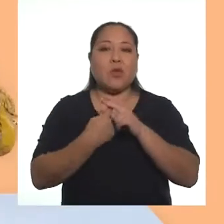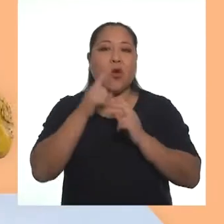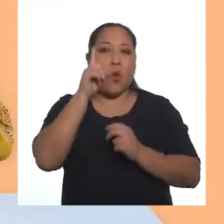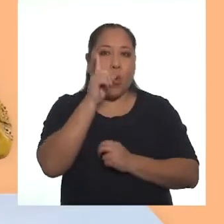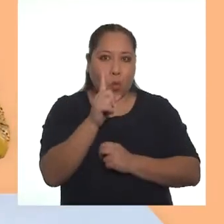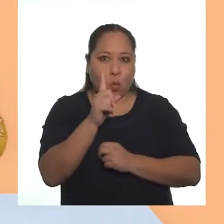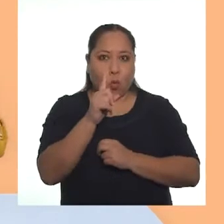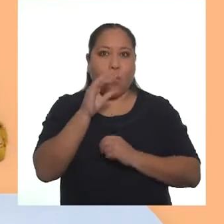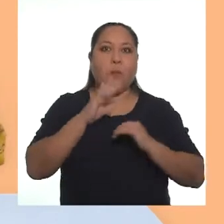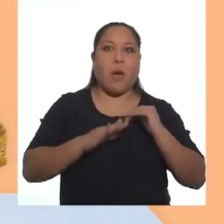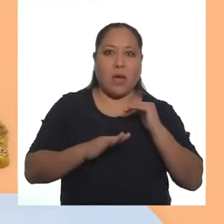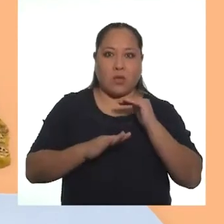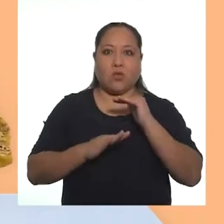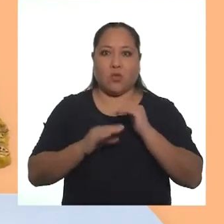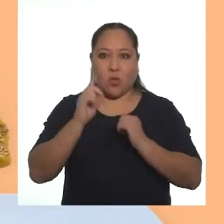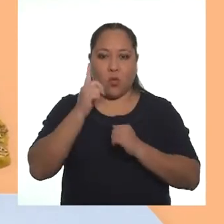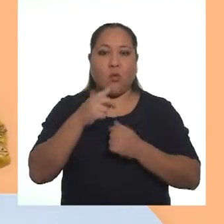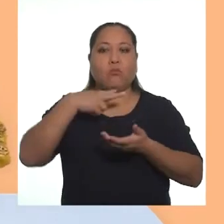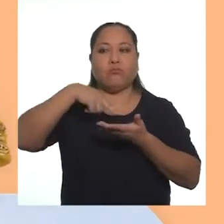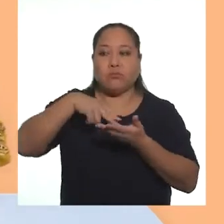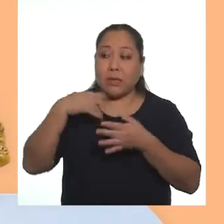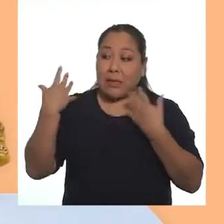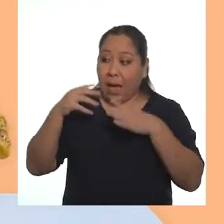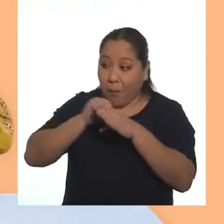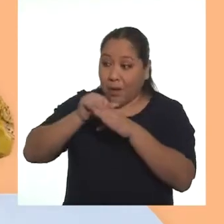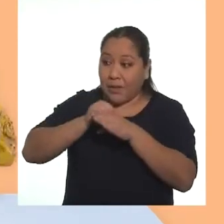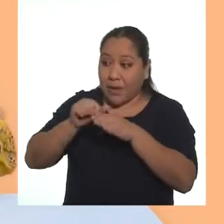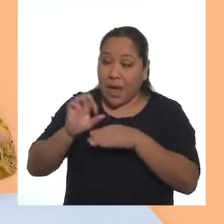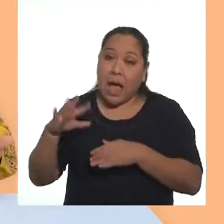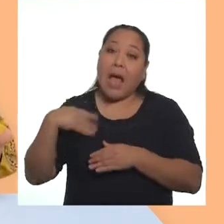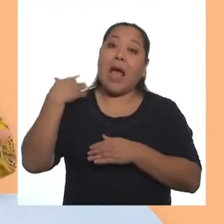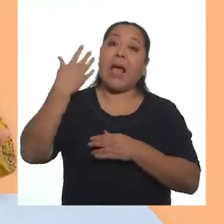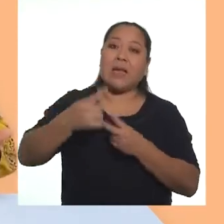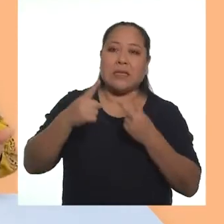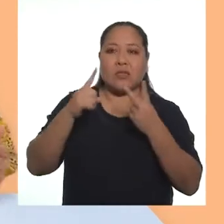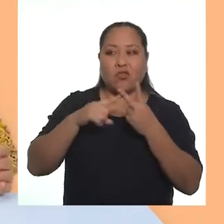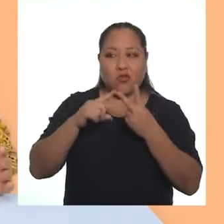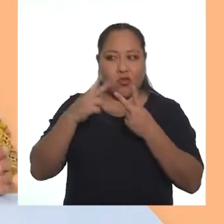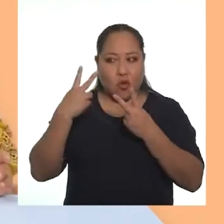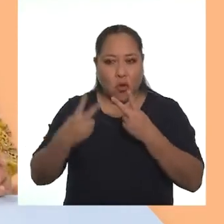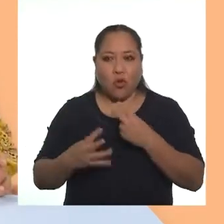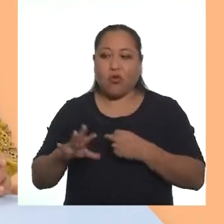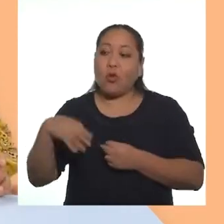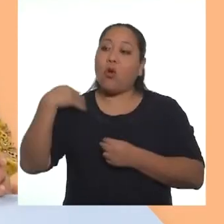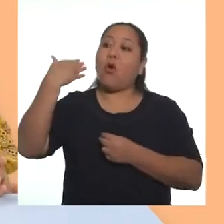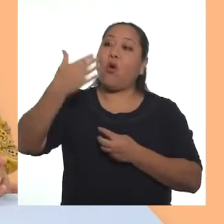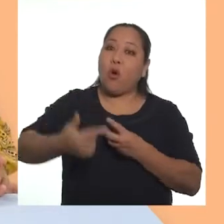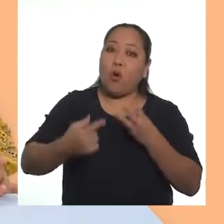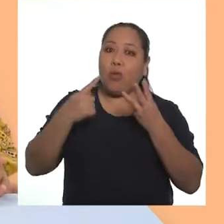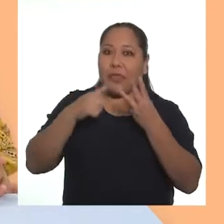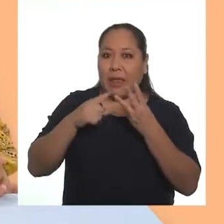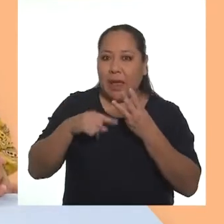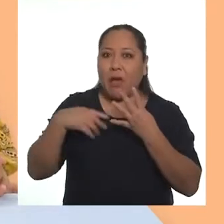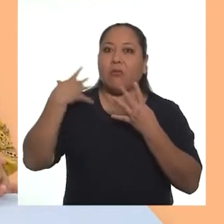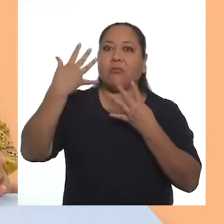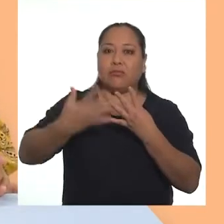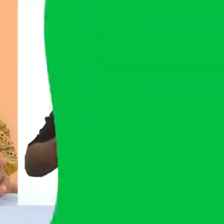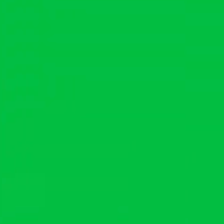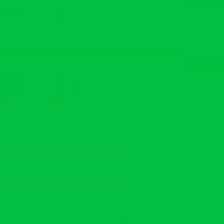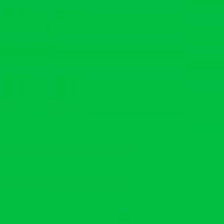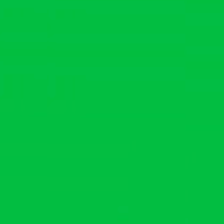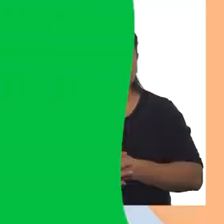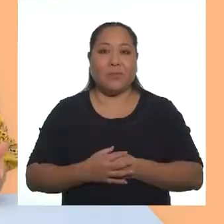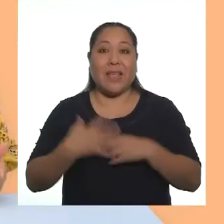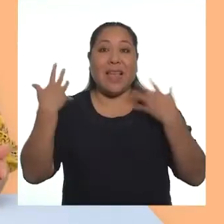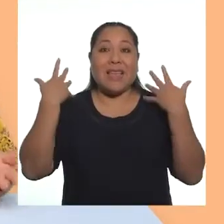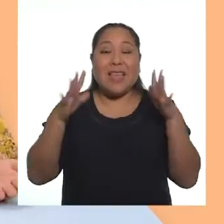comiencen con un solo paso y conforme vaya adquiriendo práctica sigan con dos o con tres pasos más.